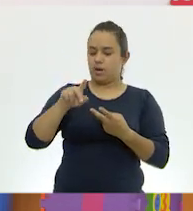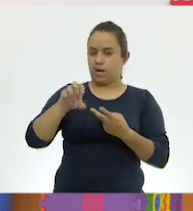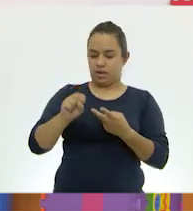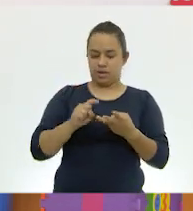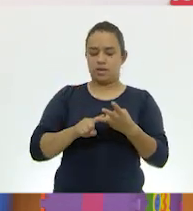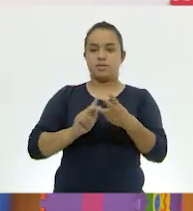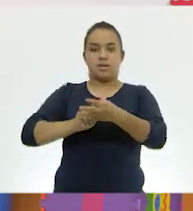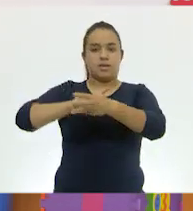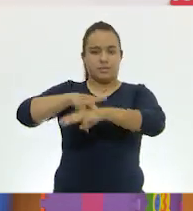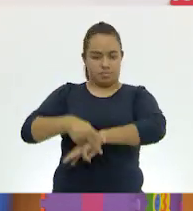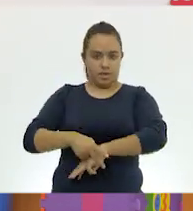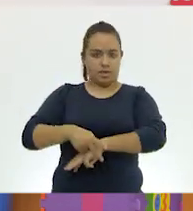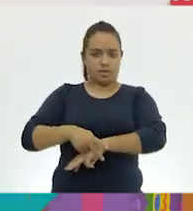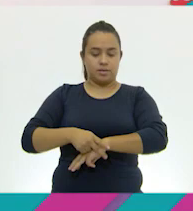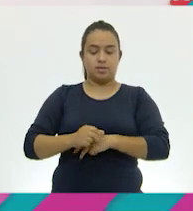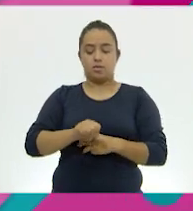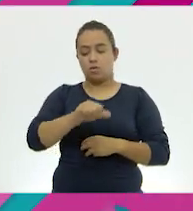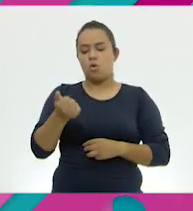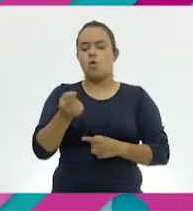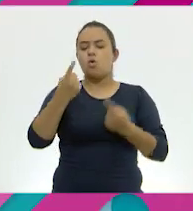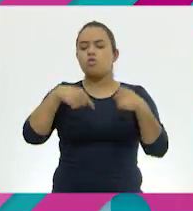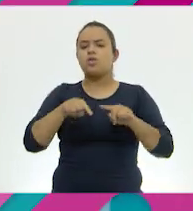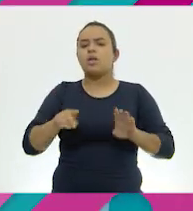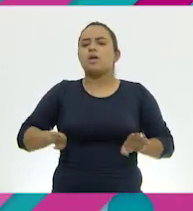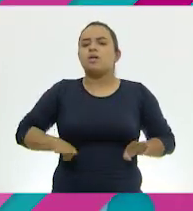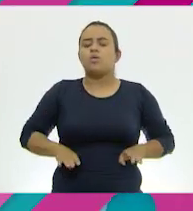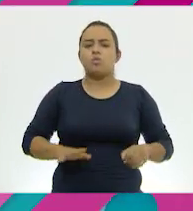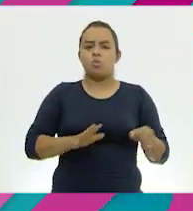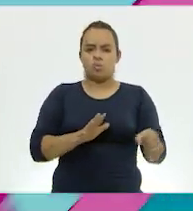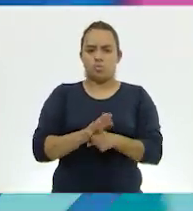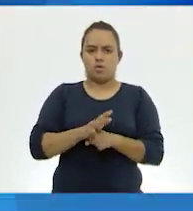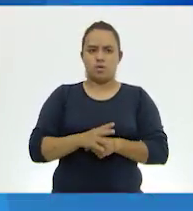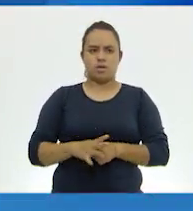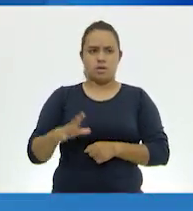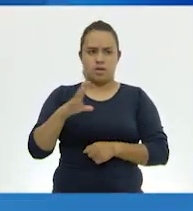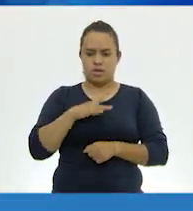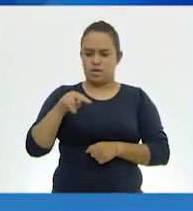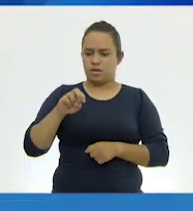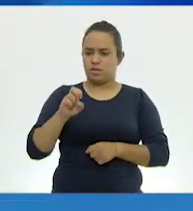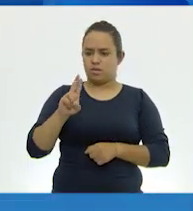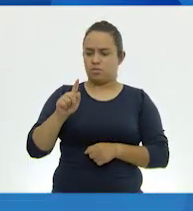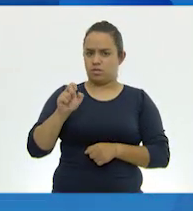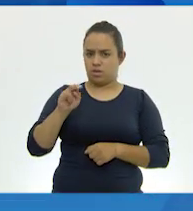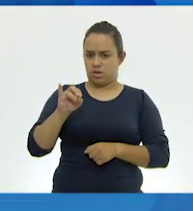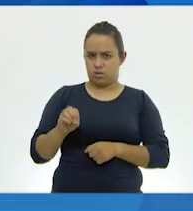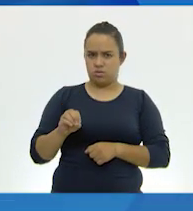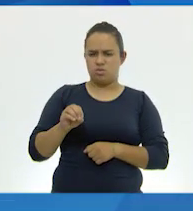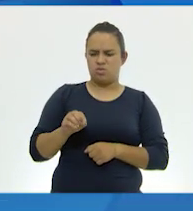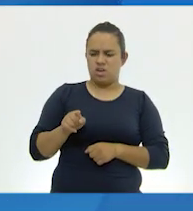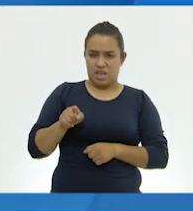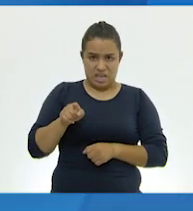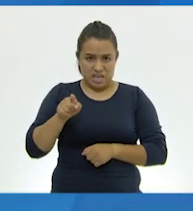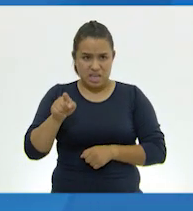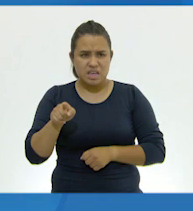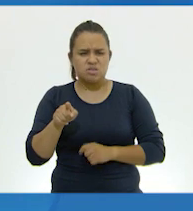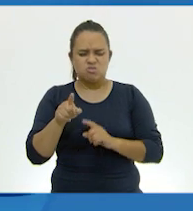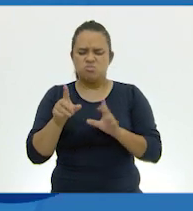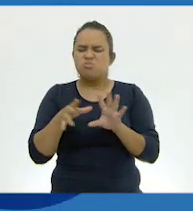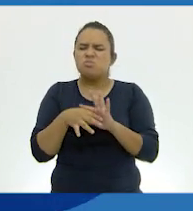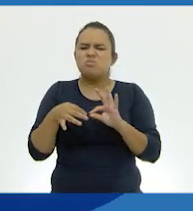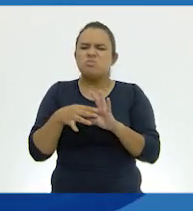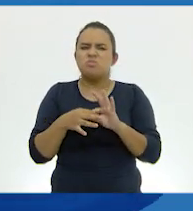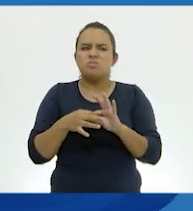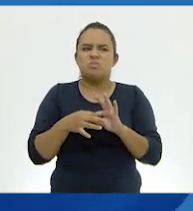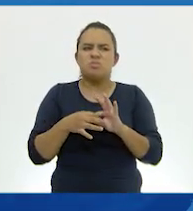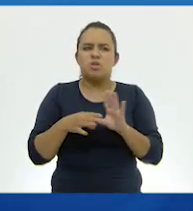esa sería una característica. La siguiente presenta un fenómeno que se llama neotenia. Ese fenómeno se podría resumir a que